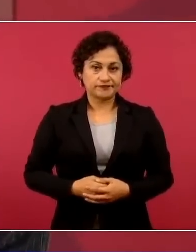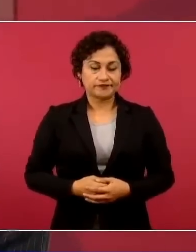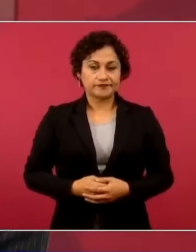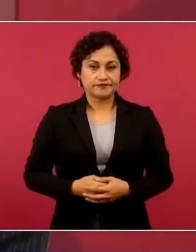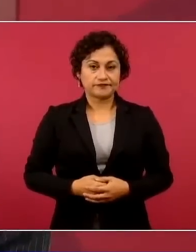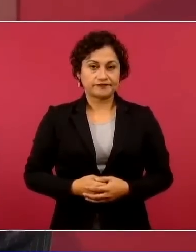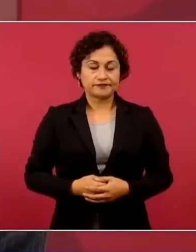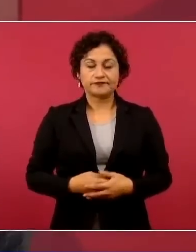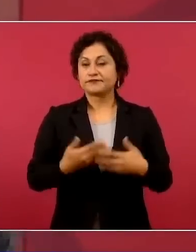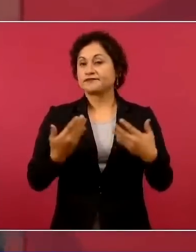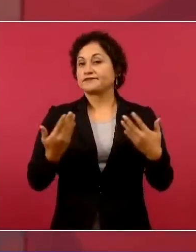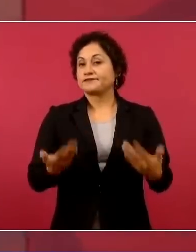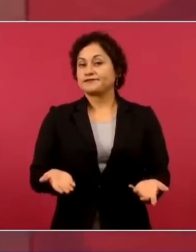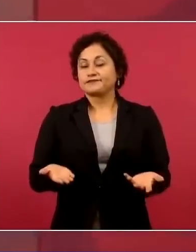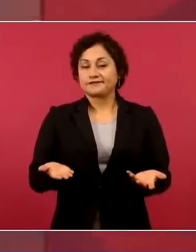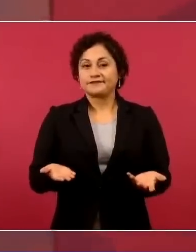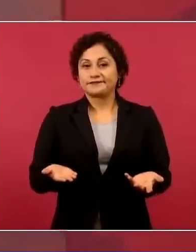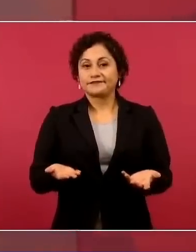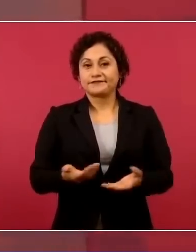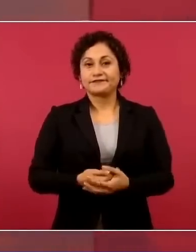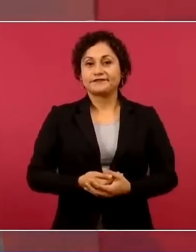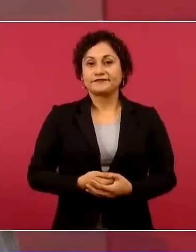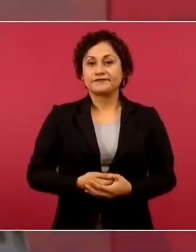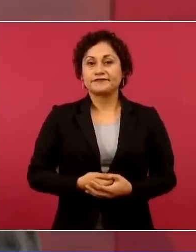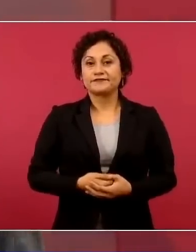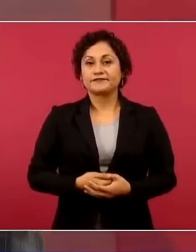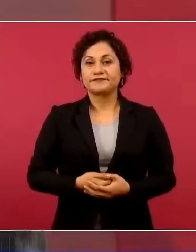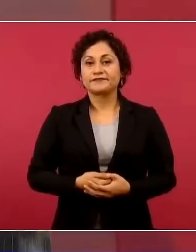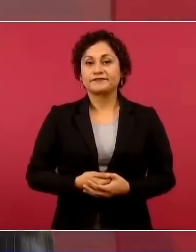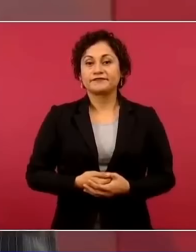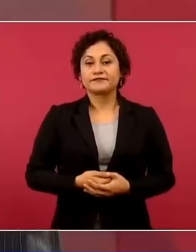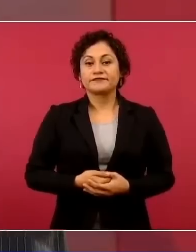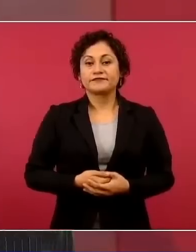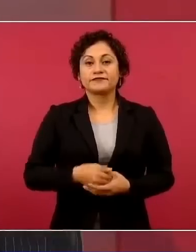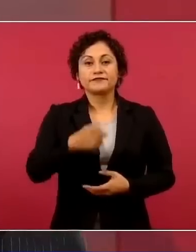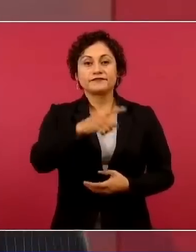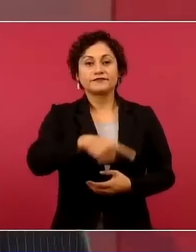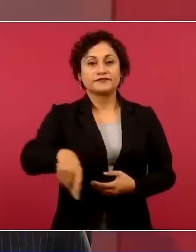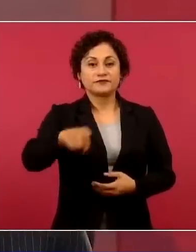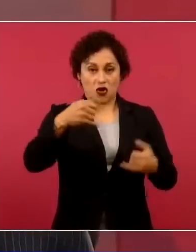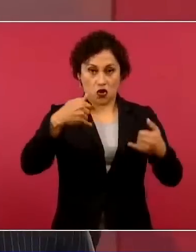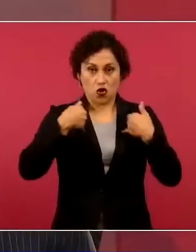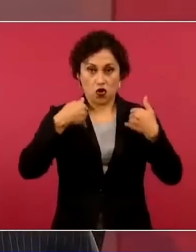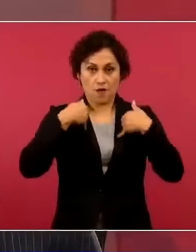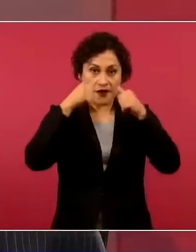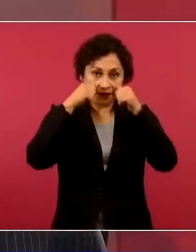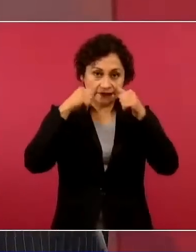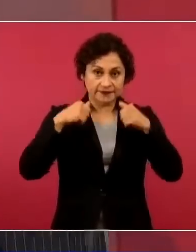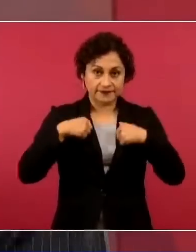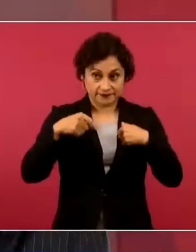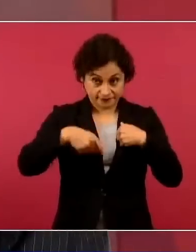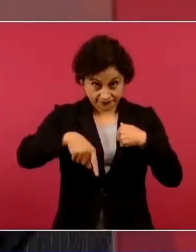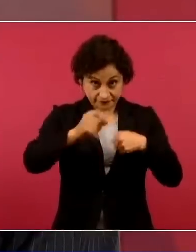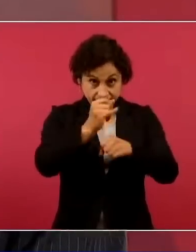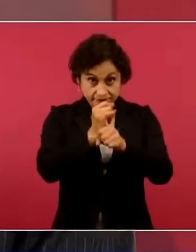¿Qué hace Hildebrando, esto para los jóvenes, para que le den seguimiento,